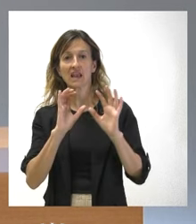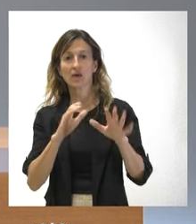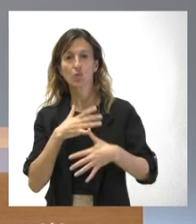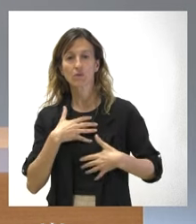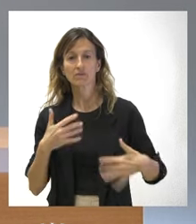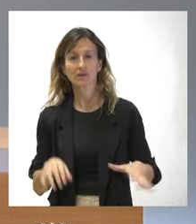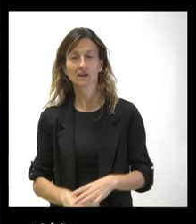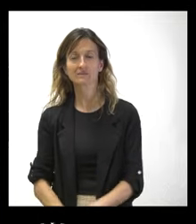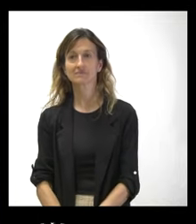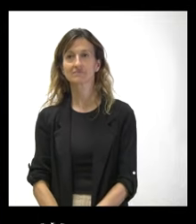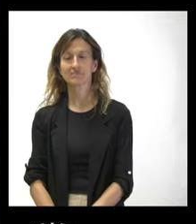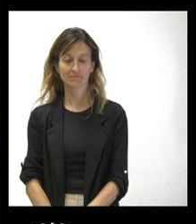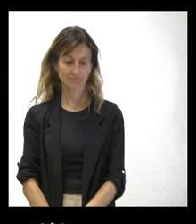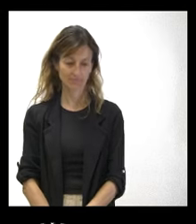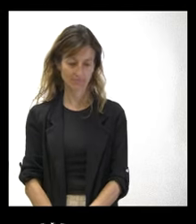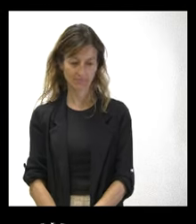adelante. Buenos días.